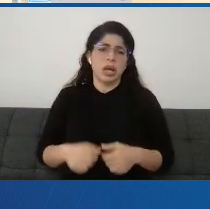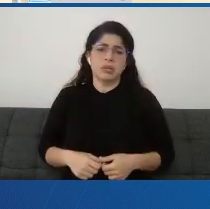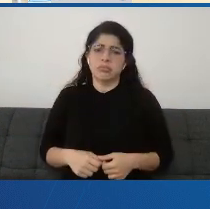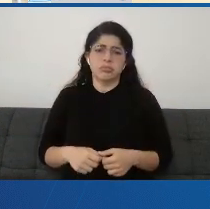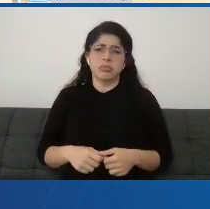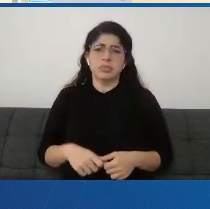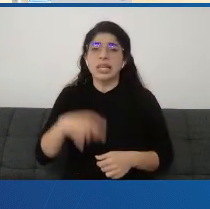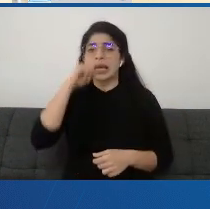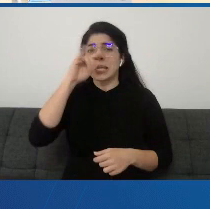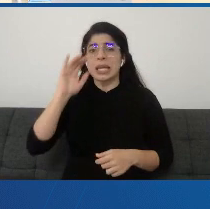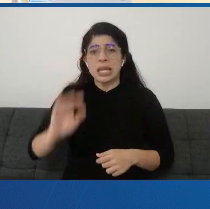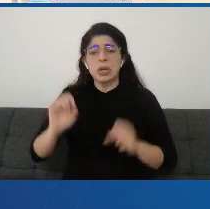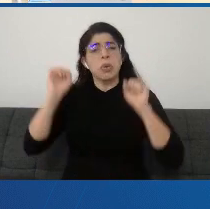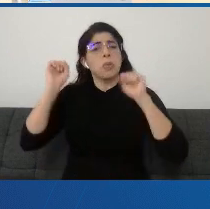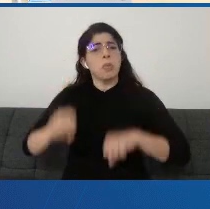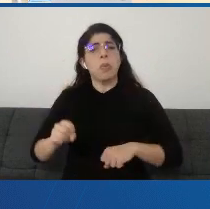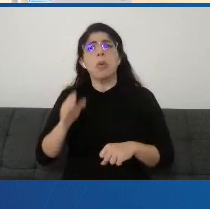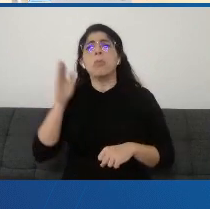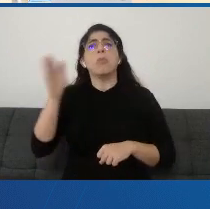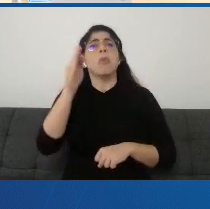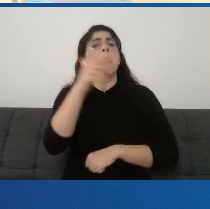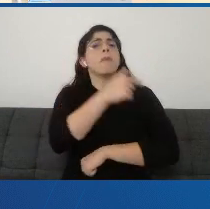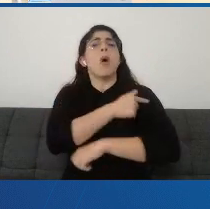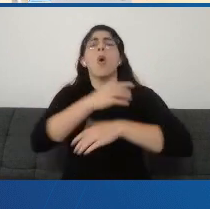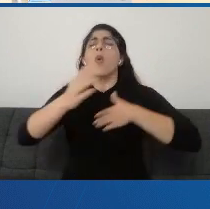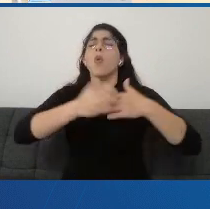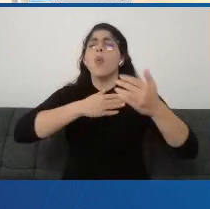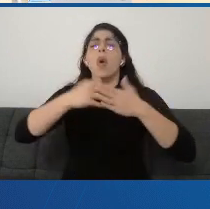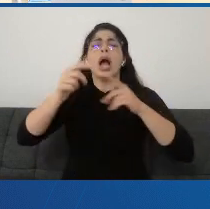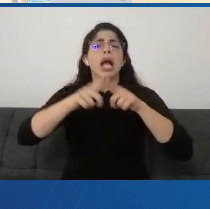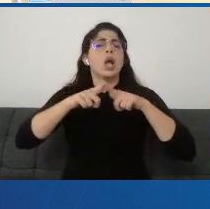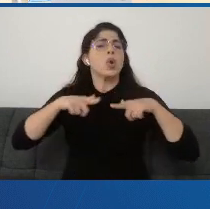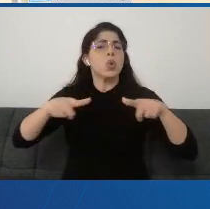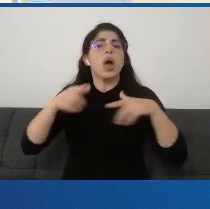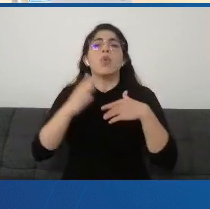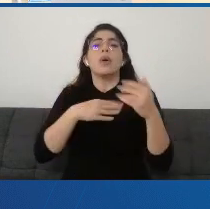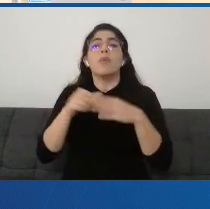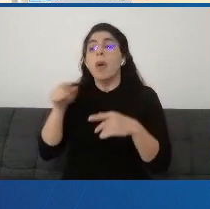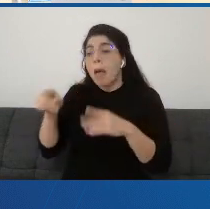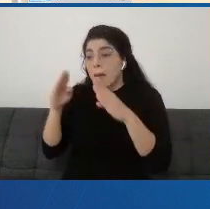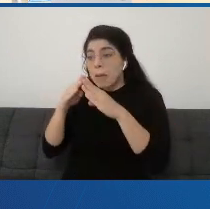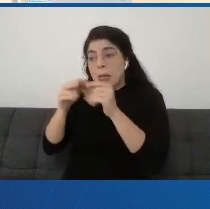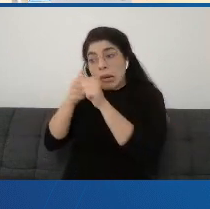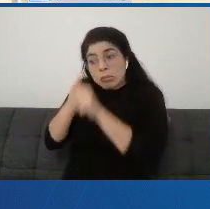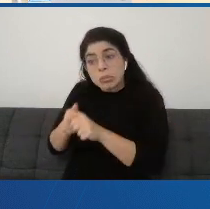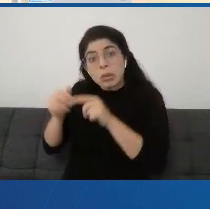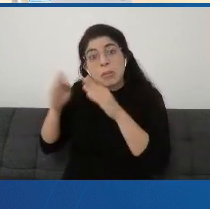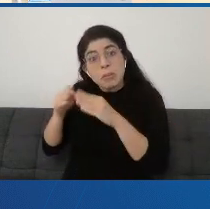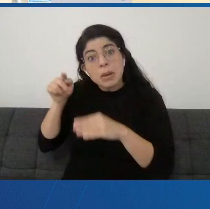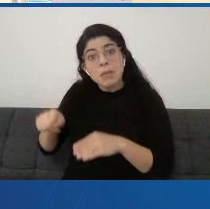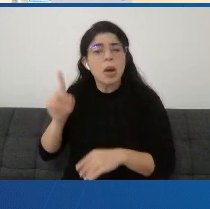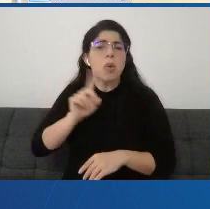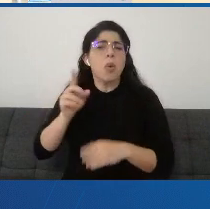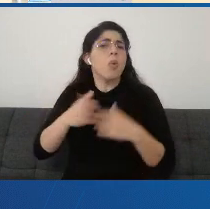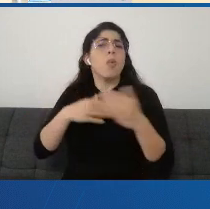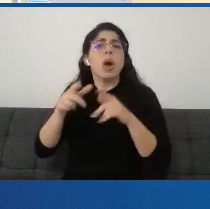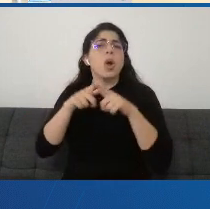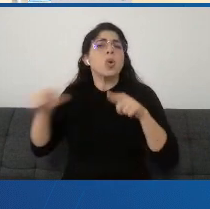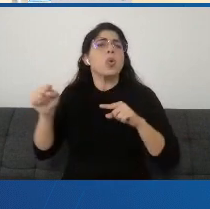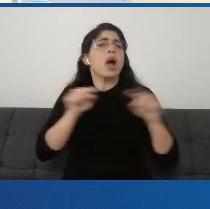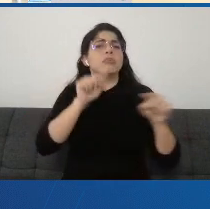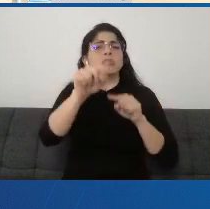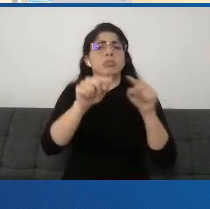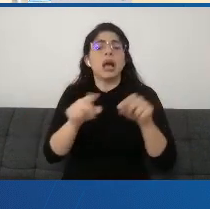el niño puede ser vacunado en cualquier lugar del país, independientemente de dónde viva. Y de la pregunta anterior que omití contestarle,